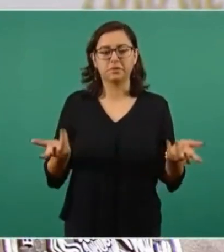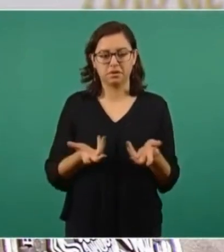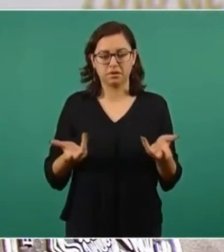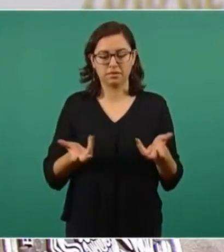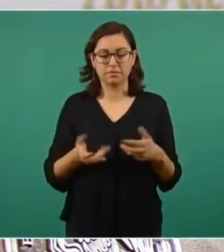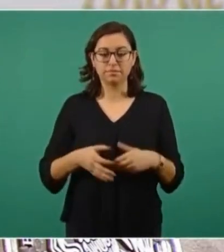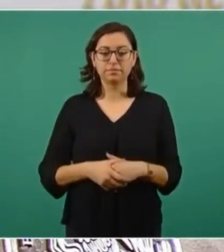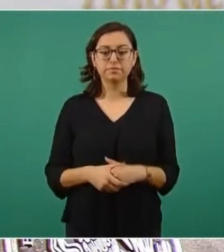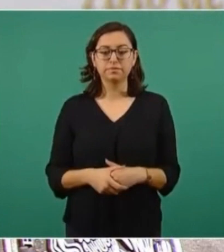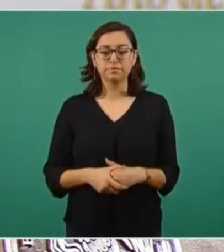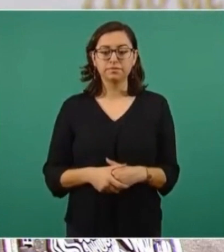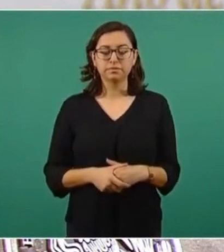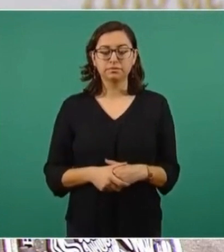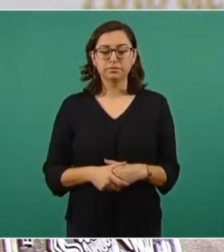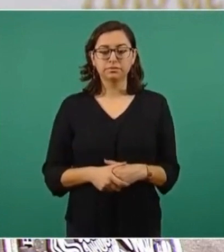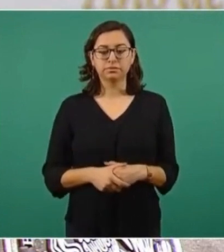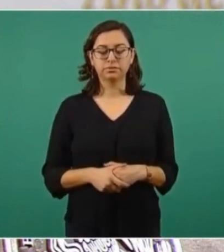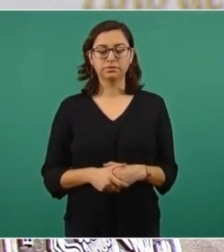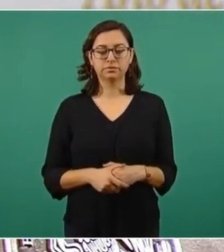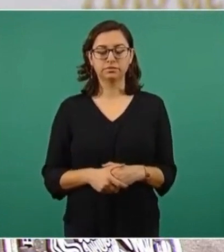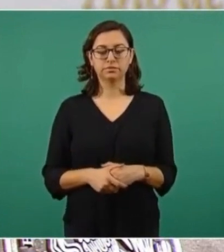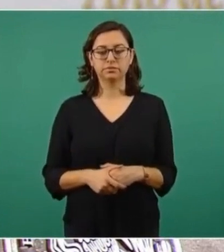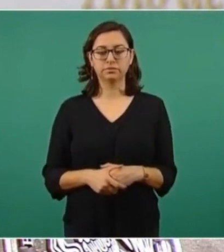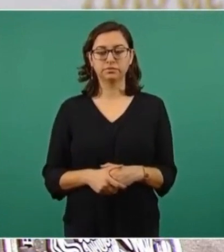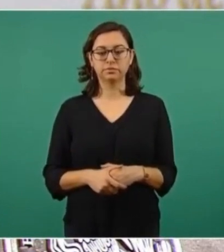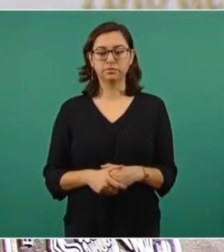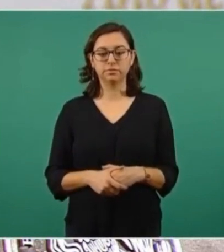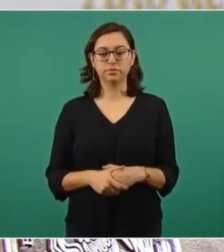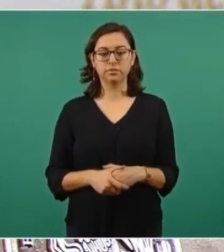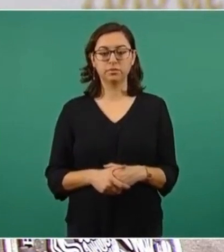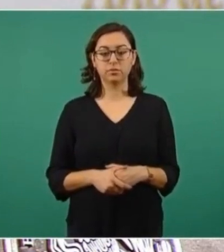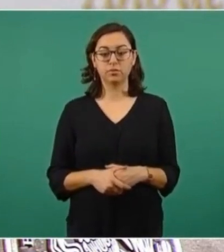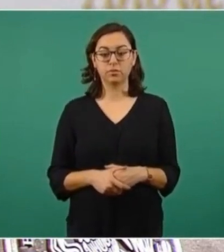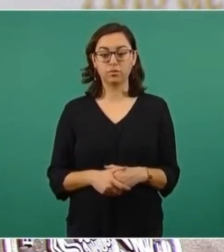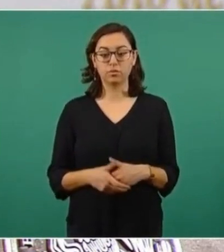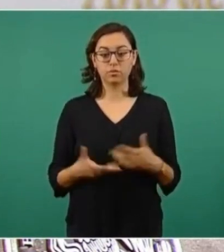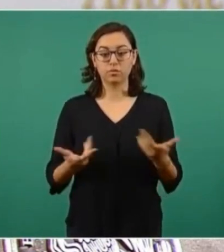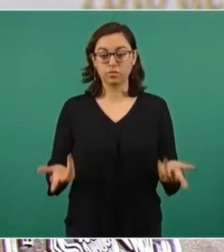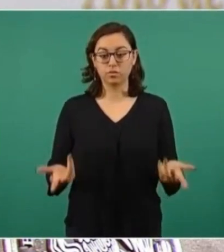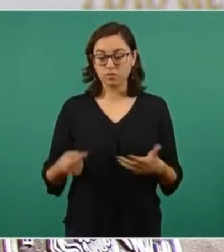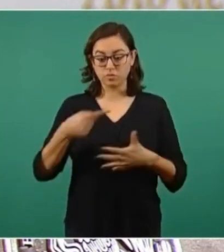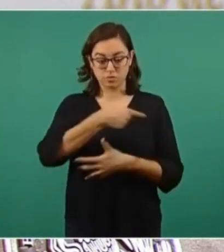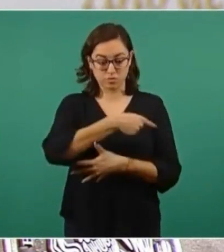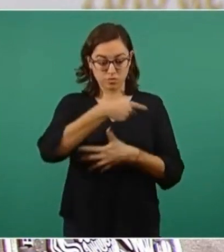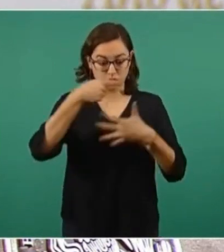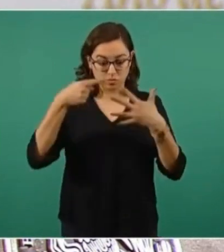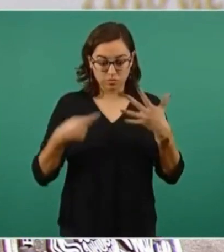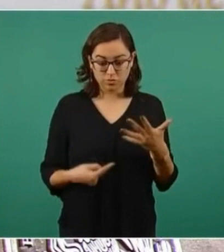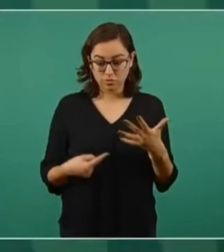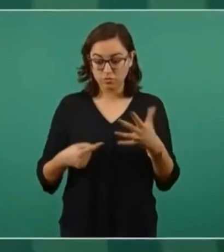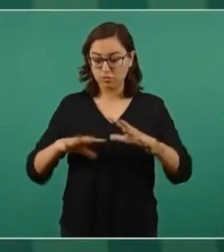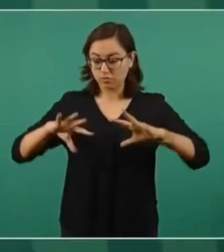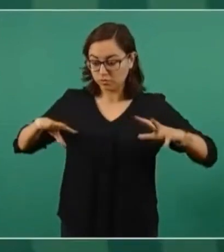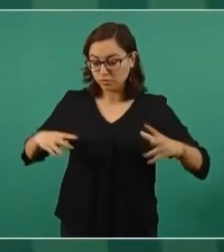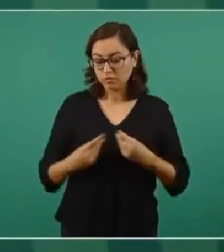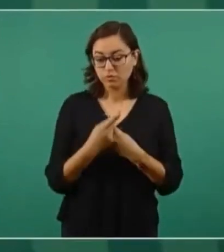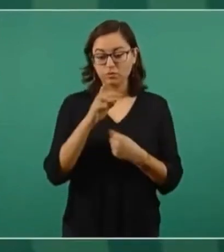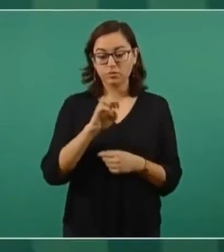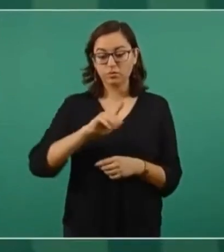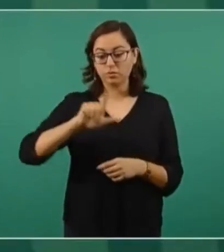Como resultado de todas estas acciones, Pemex alcanzará una producción estimada de un millón